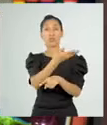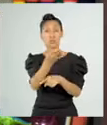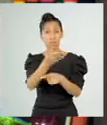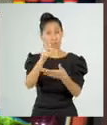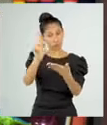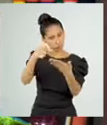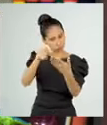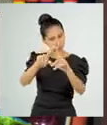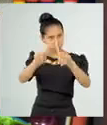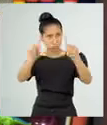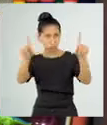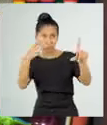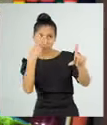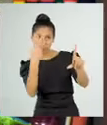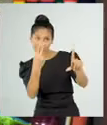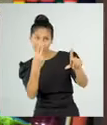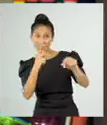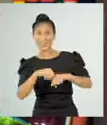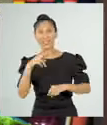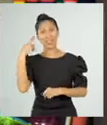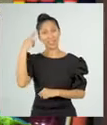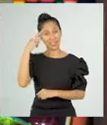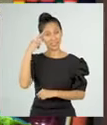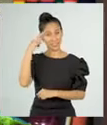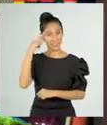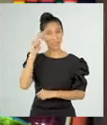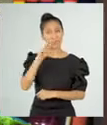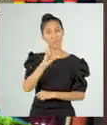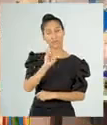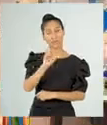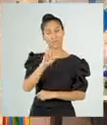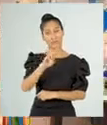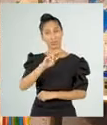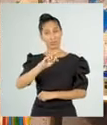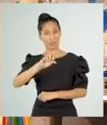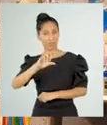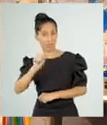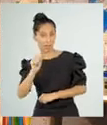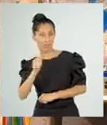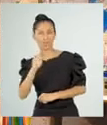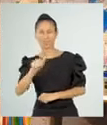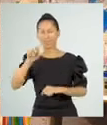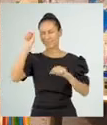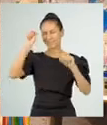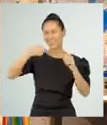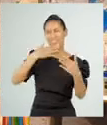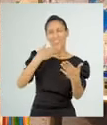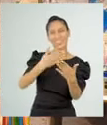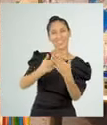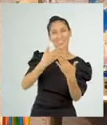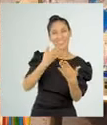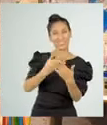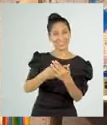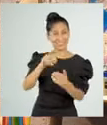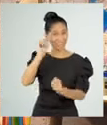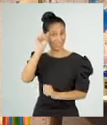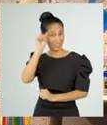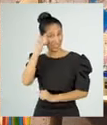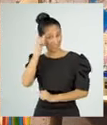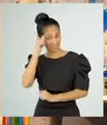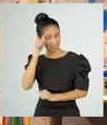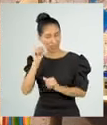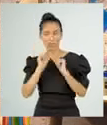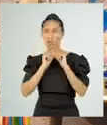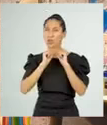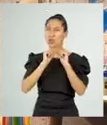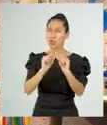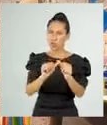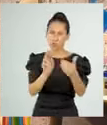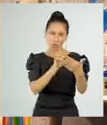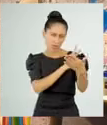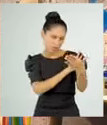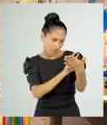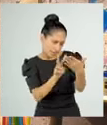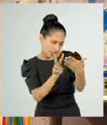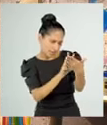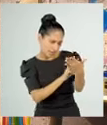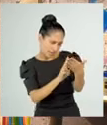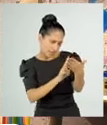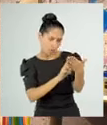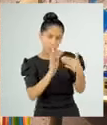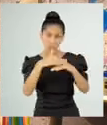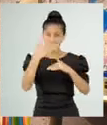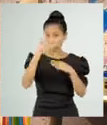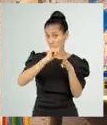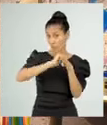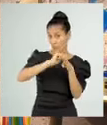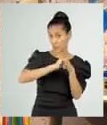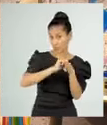una clase más de razonamiento verbal. Sí, muchas gracias. No se olviden de seguir leyendo mucho y practicar